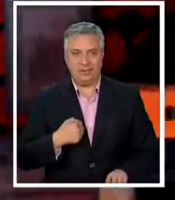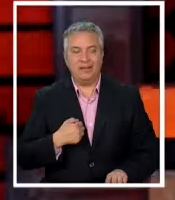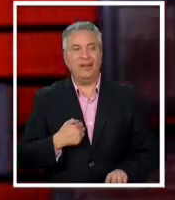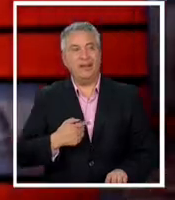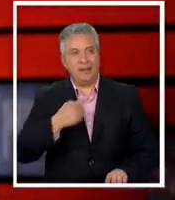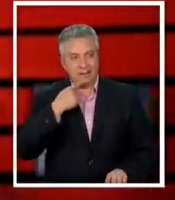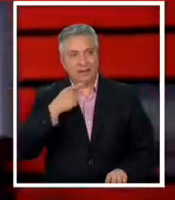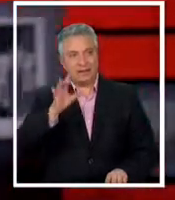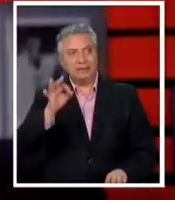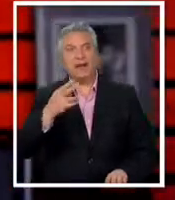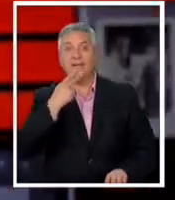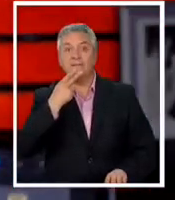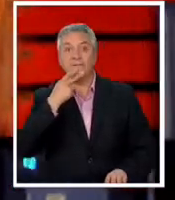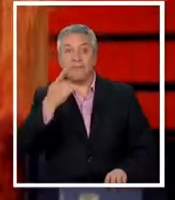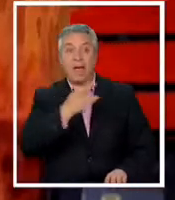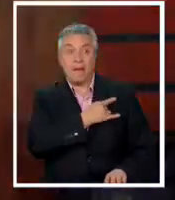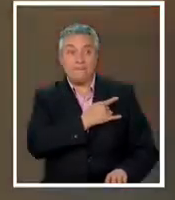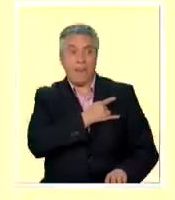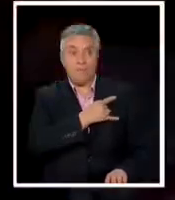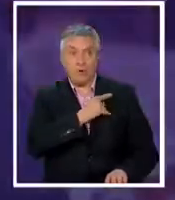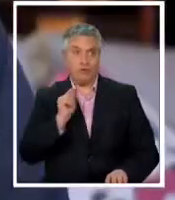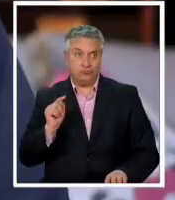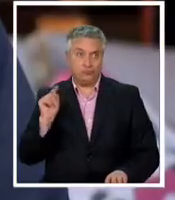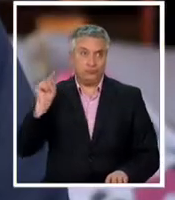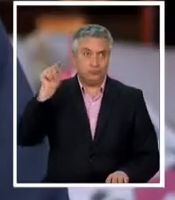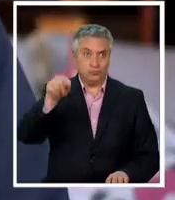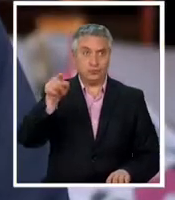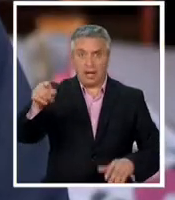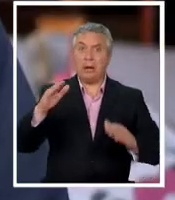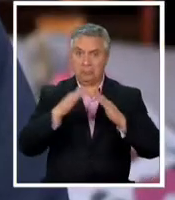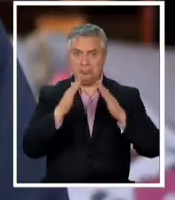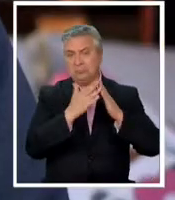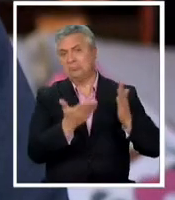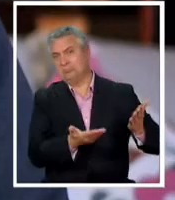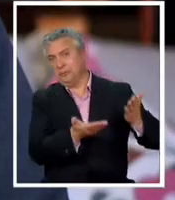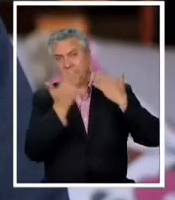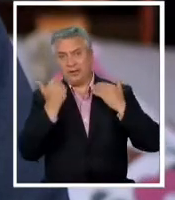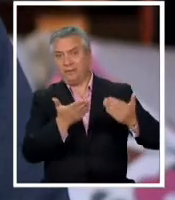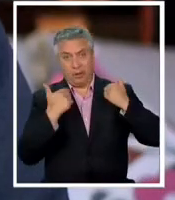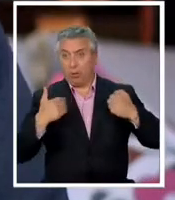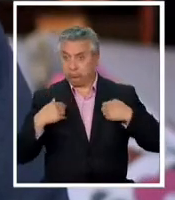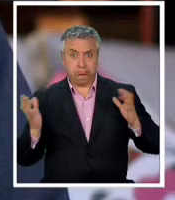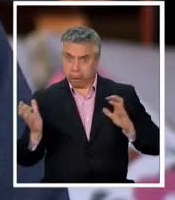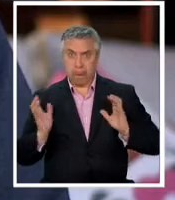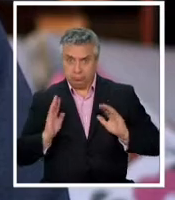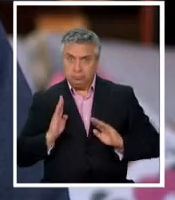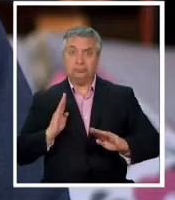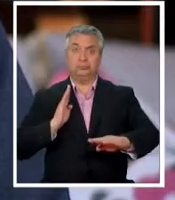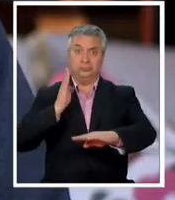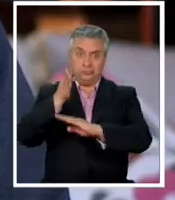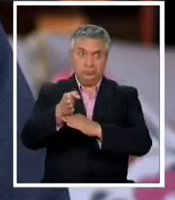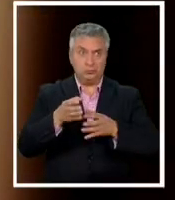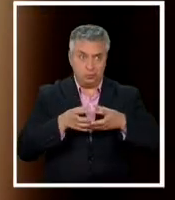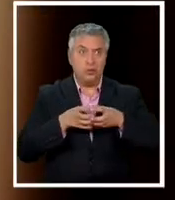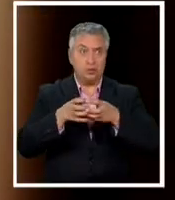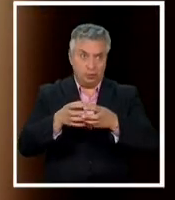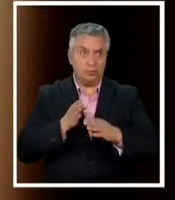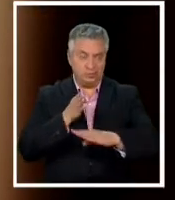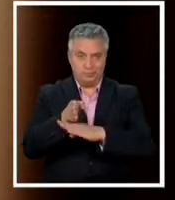por cuando viene Maipú íbamos a los invitados íbamos nosotros el grupo